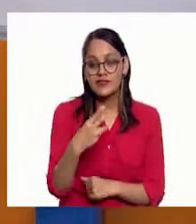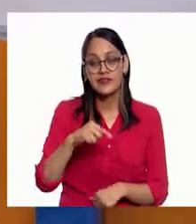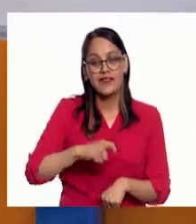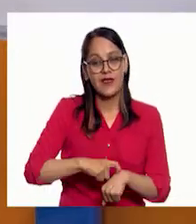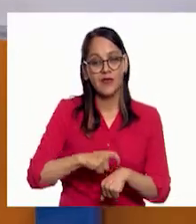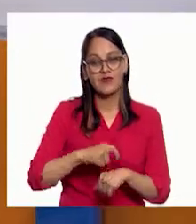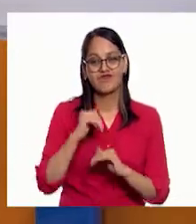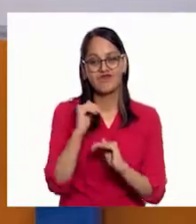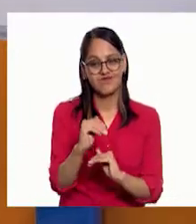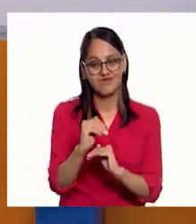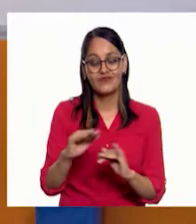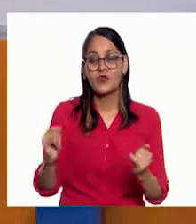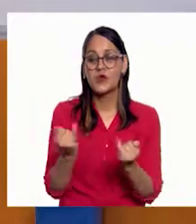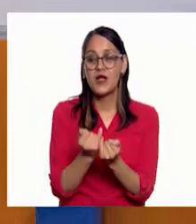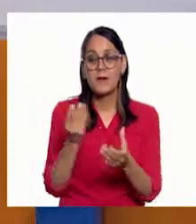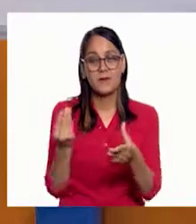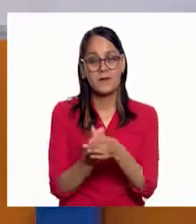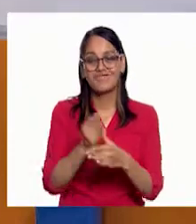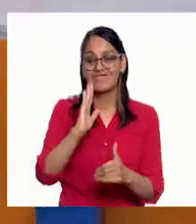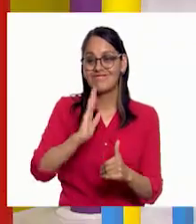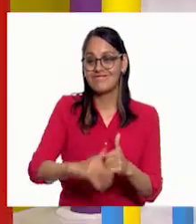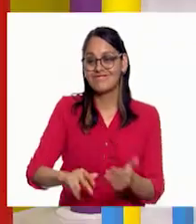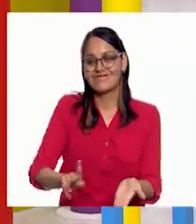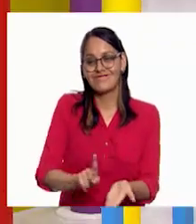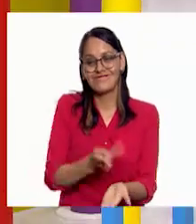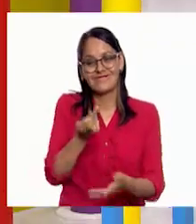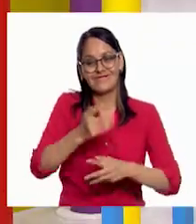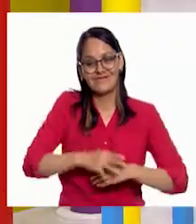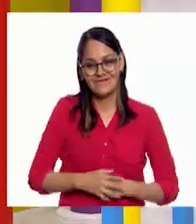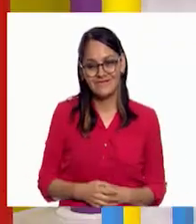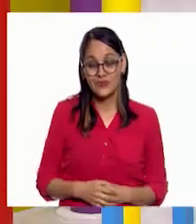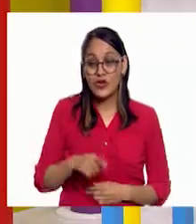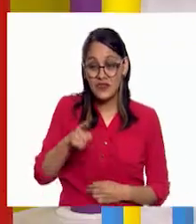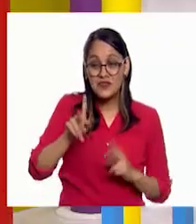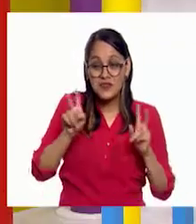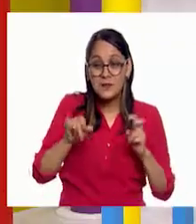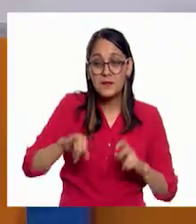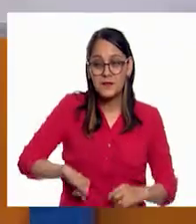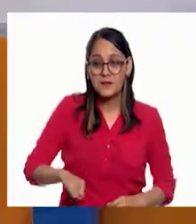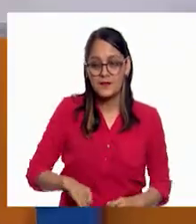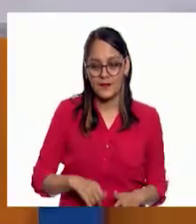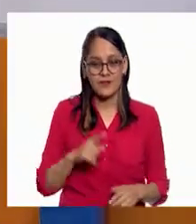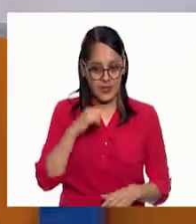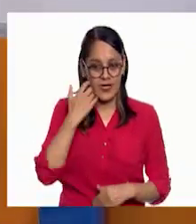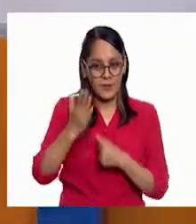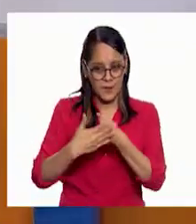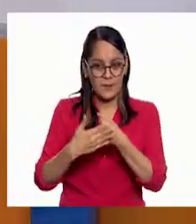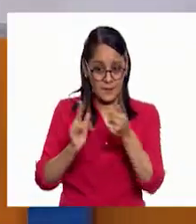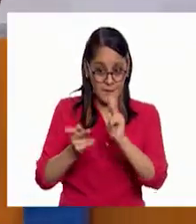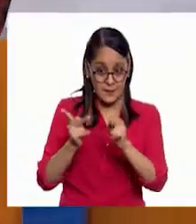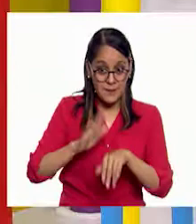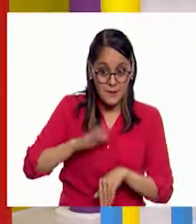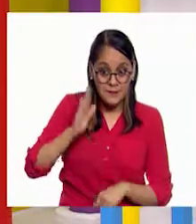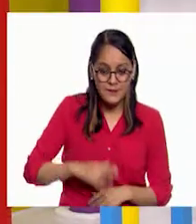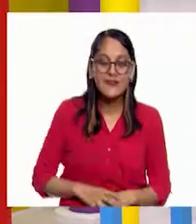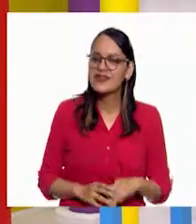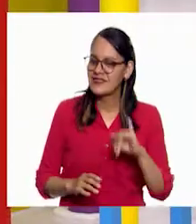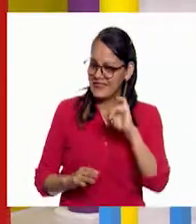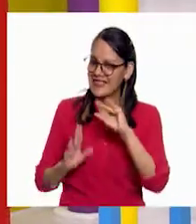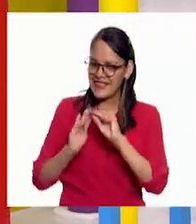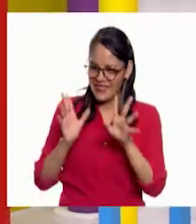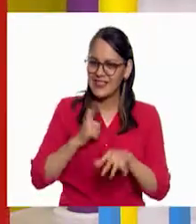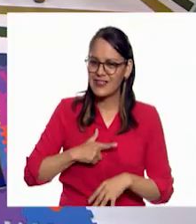tiempo y la clase se nos terminó otra vez en ese punto tan interesante. Pero vamos a seguir platicando, ¿verdad? Sí, claro que sí, todavía